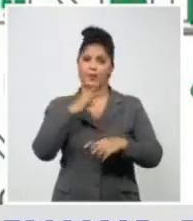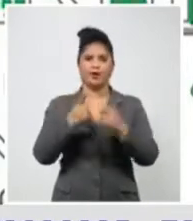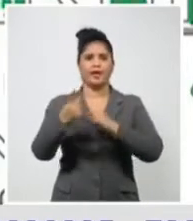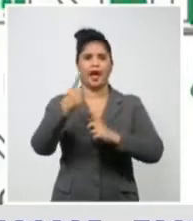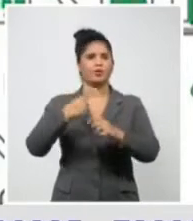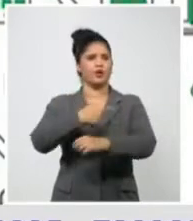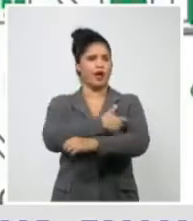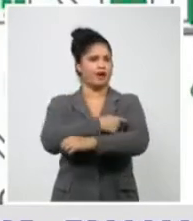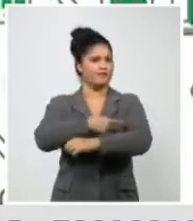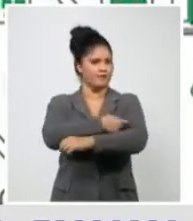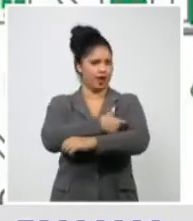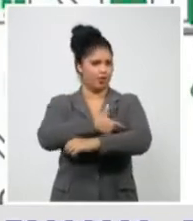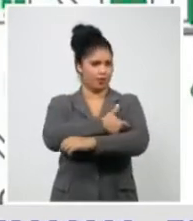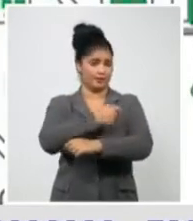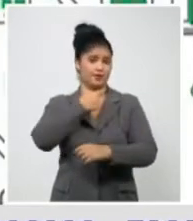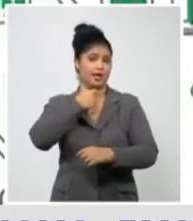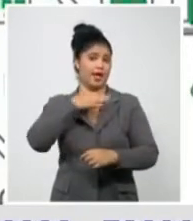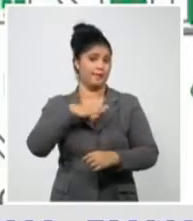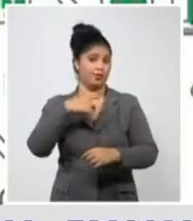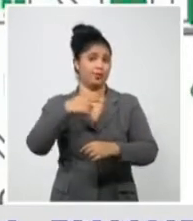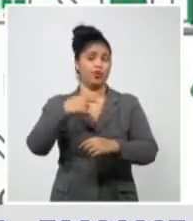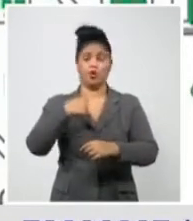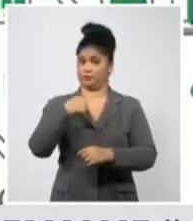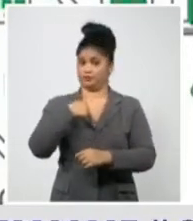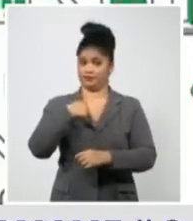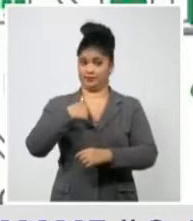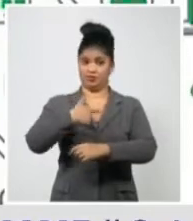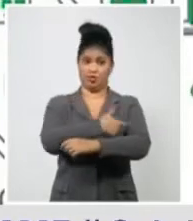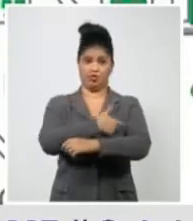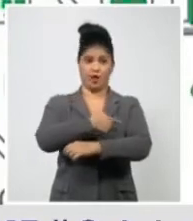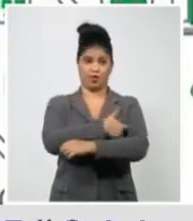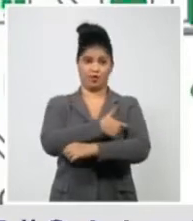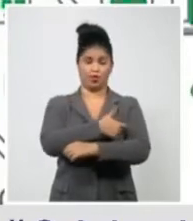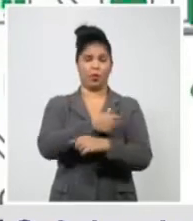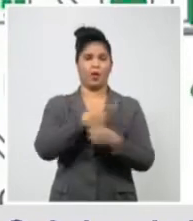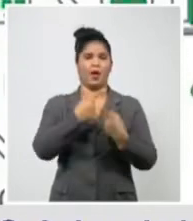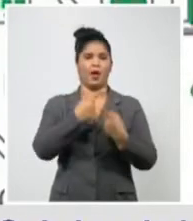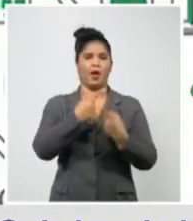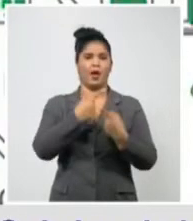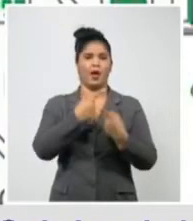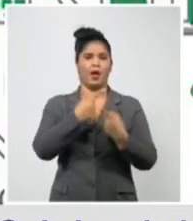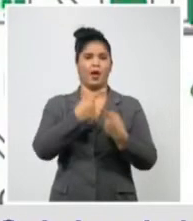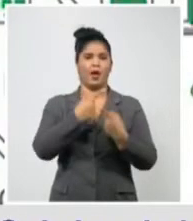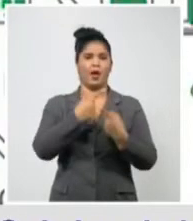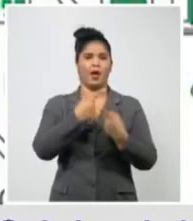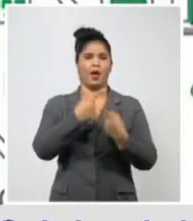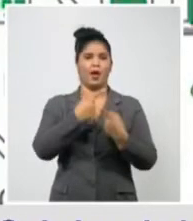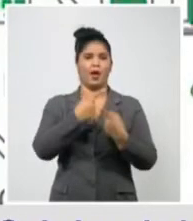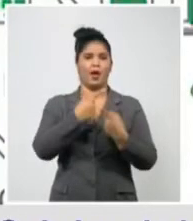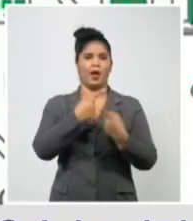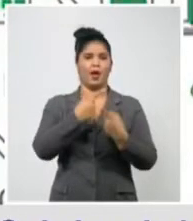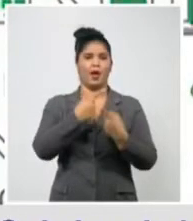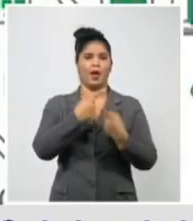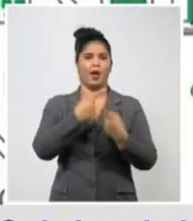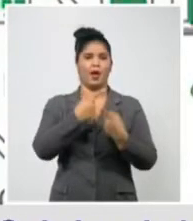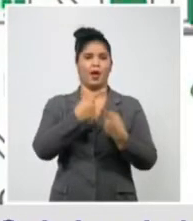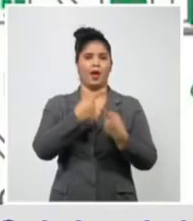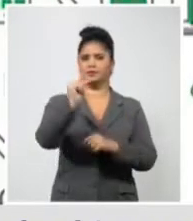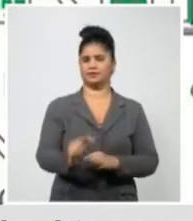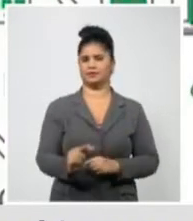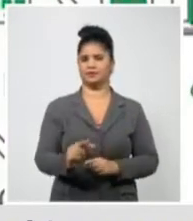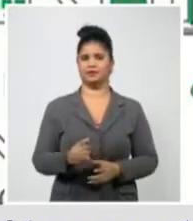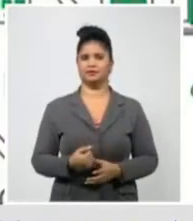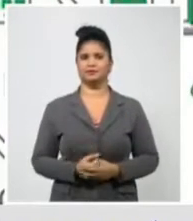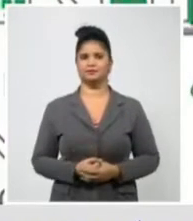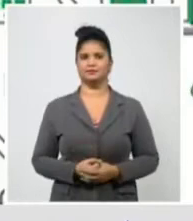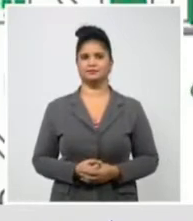decir, que aunque yo vacune, no logro proteger al individuo totalmente frente a estas variables. Esto es motivo de estudio.